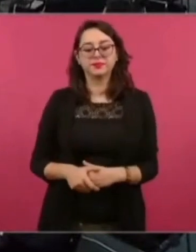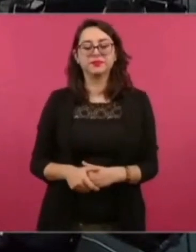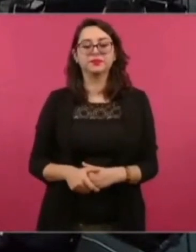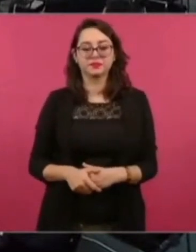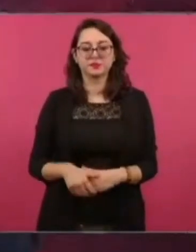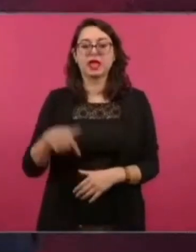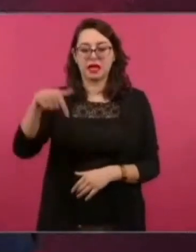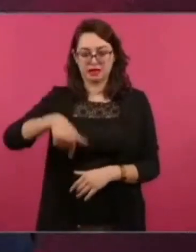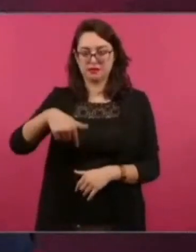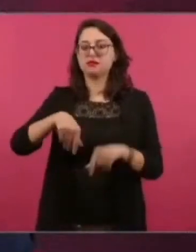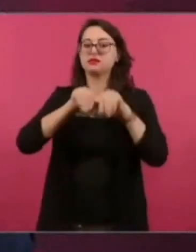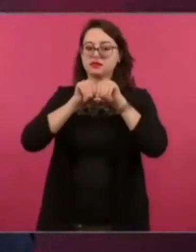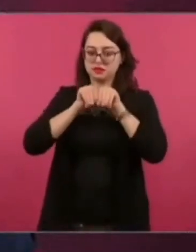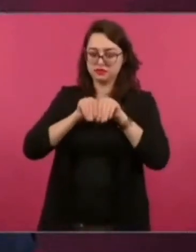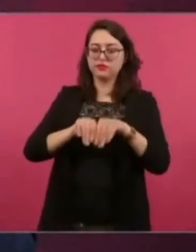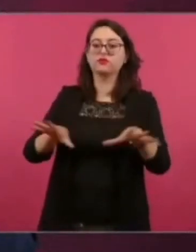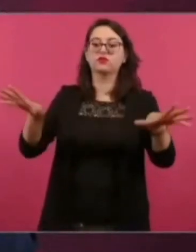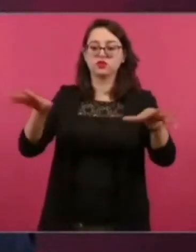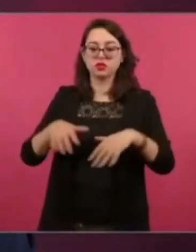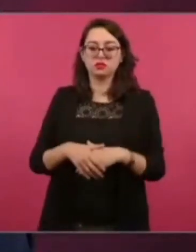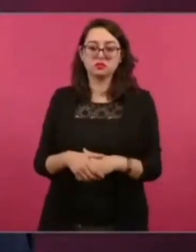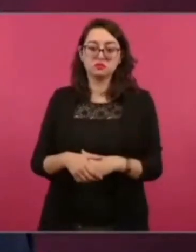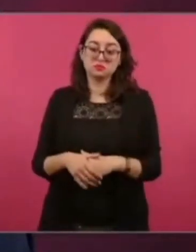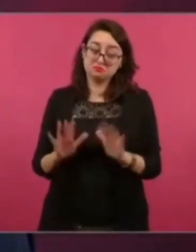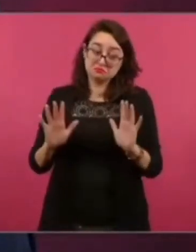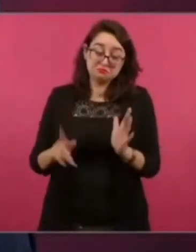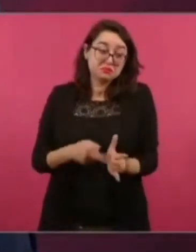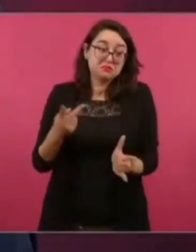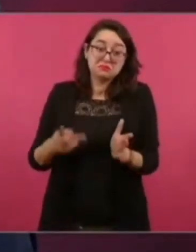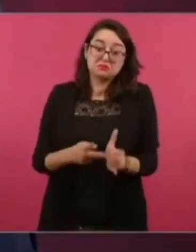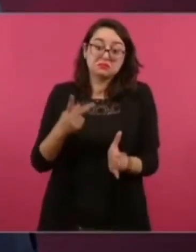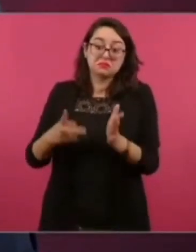Una mañanera. Más. o dos o tres. O tres. Presidente, yo...